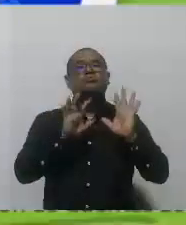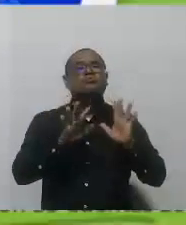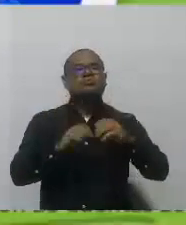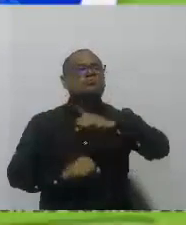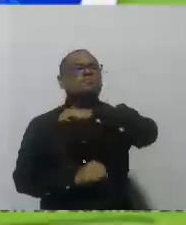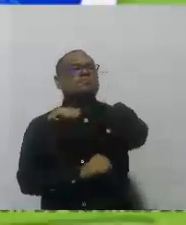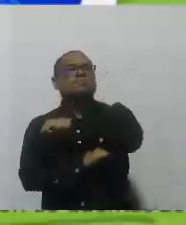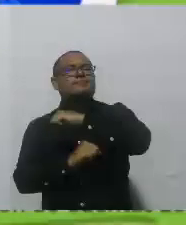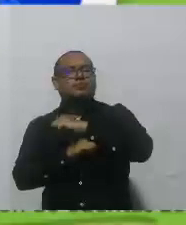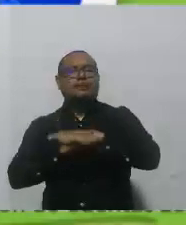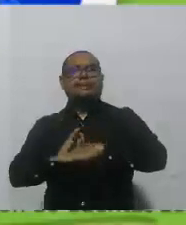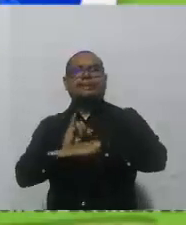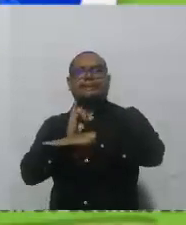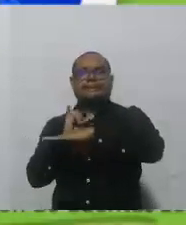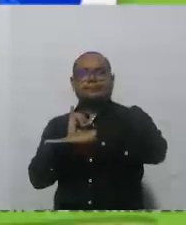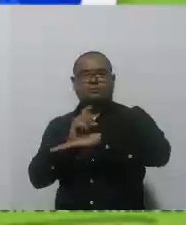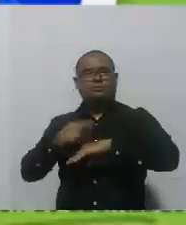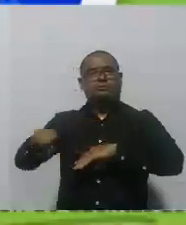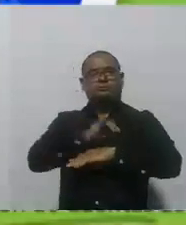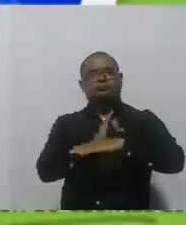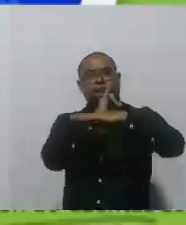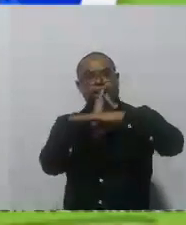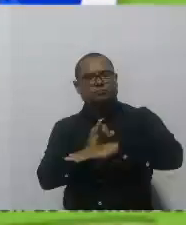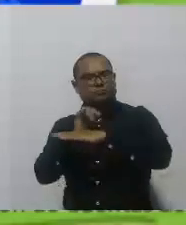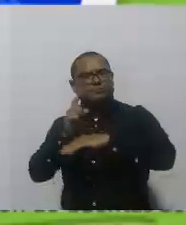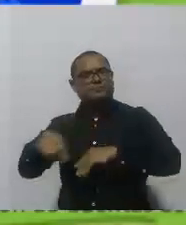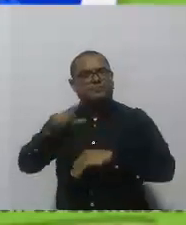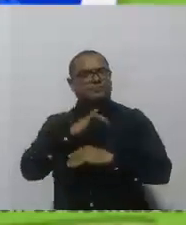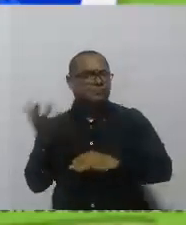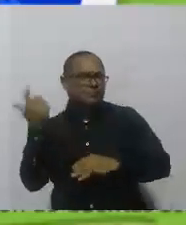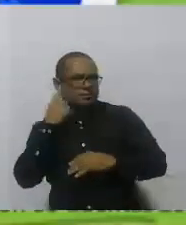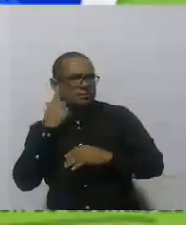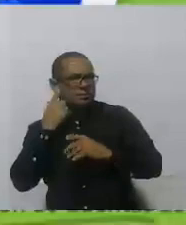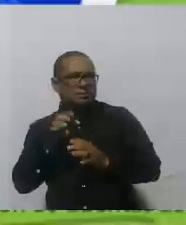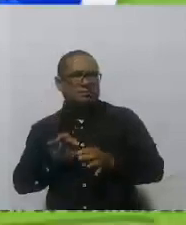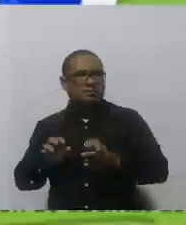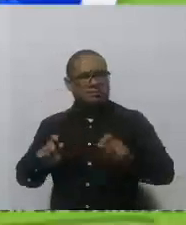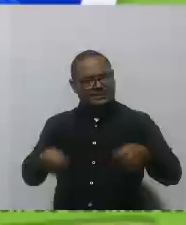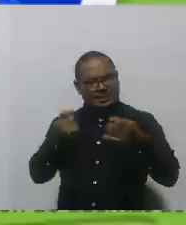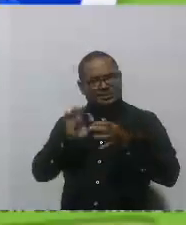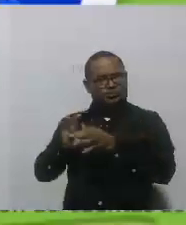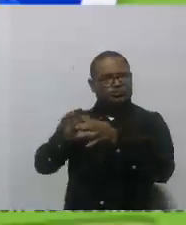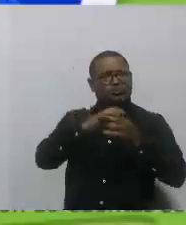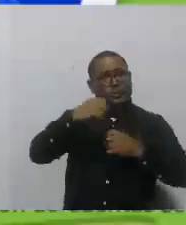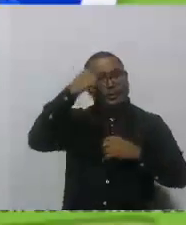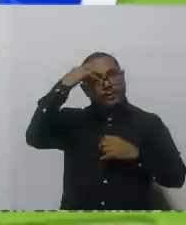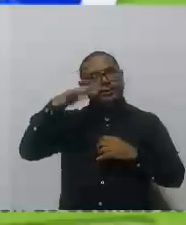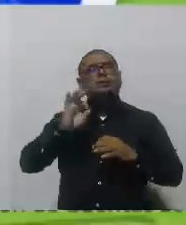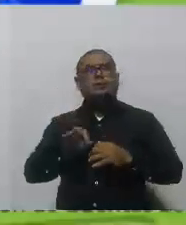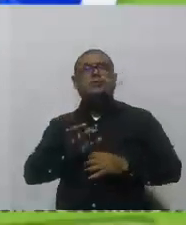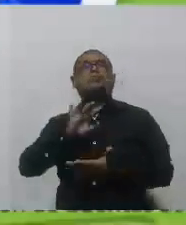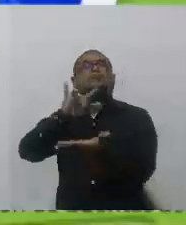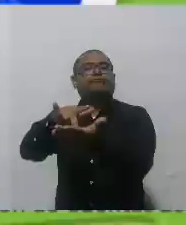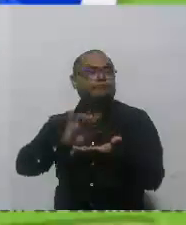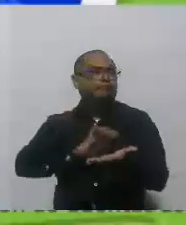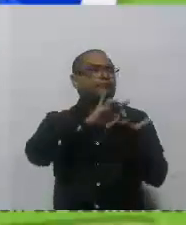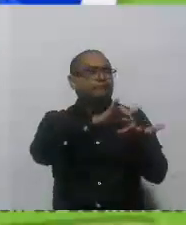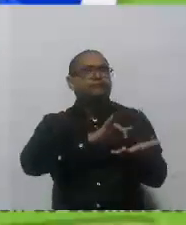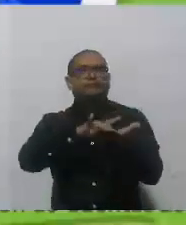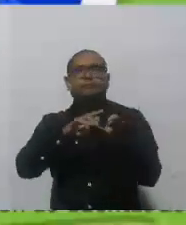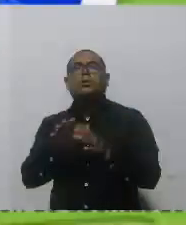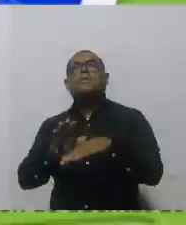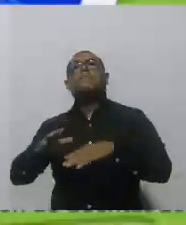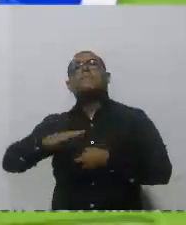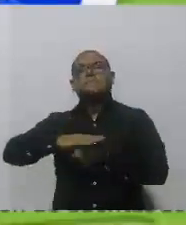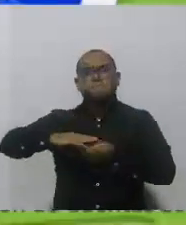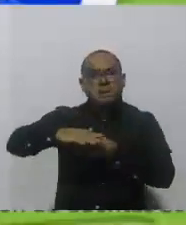fortalecimiento institucional. Quienes han escuchado los Salvemos Juntos a Cartagena, se toman barrios y corregimientos, llevándoles